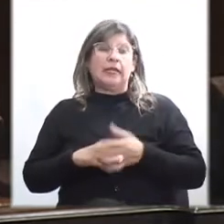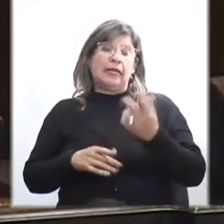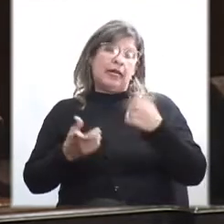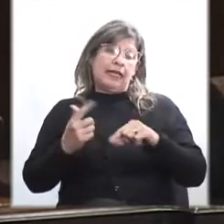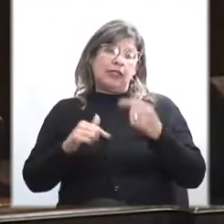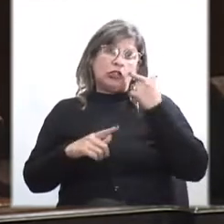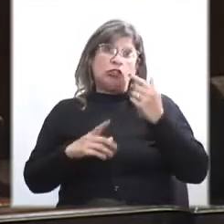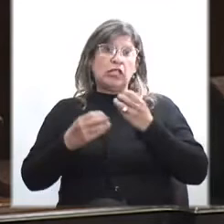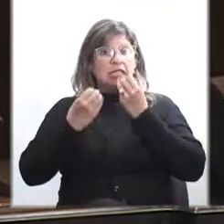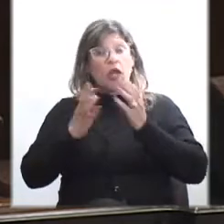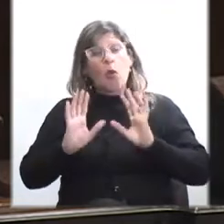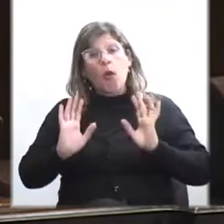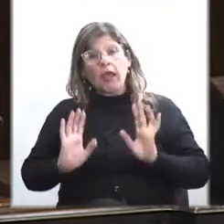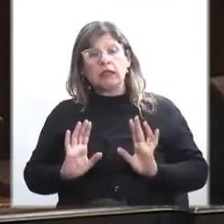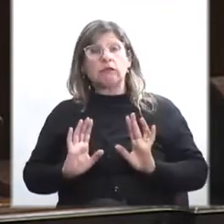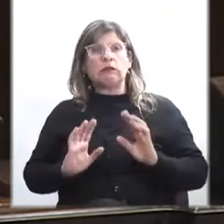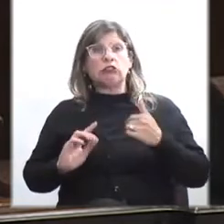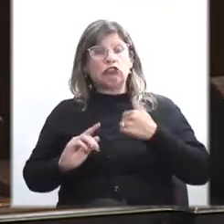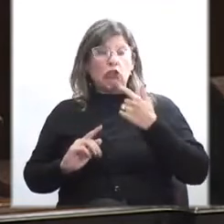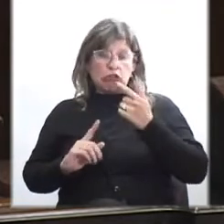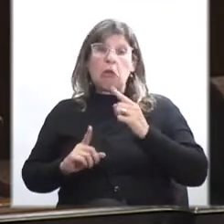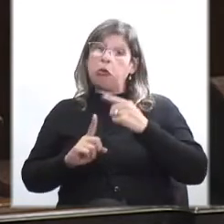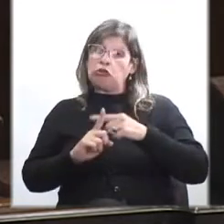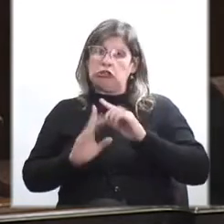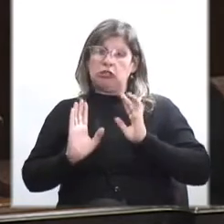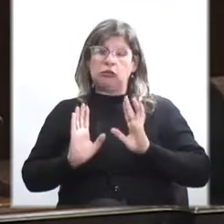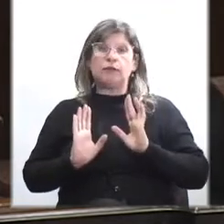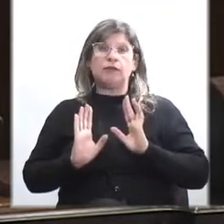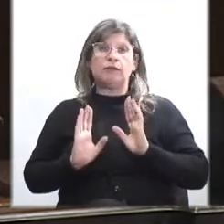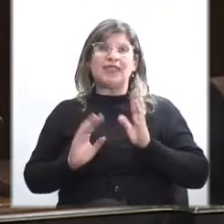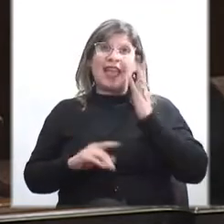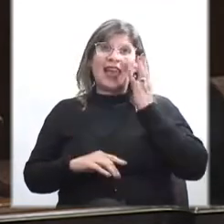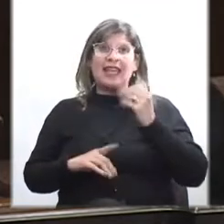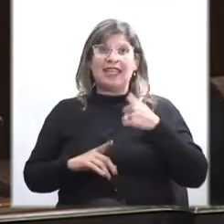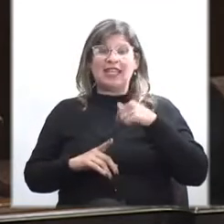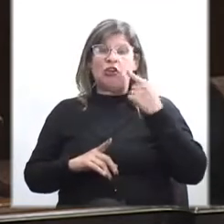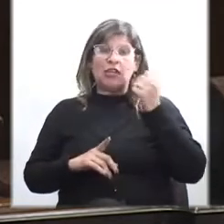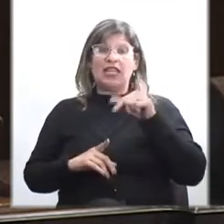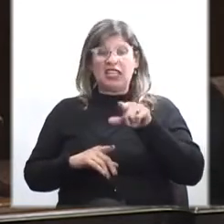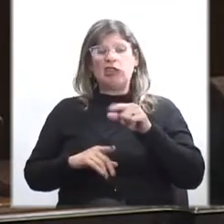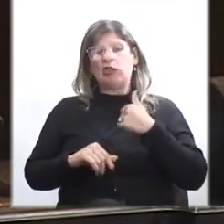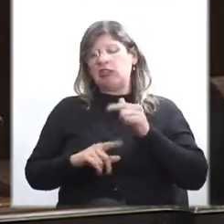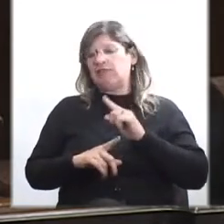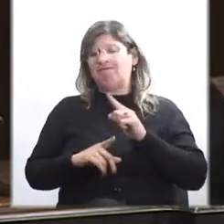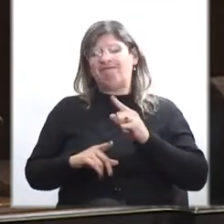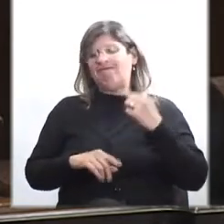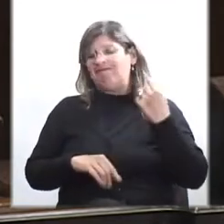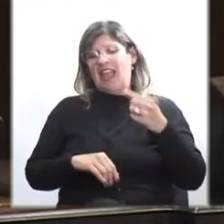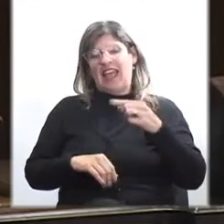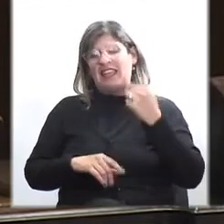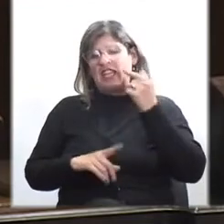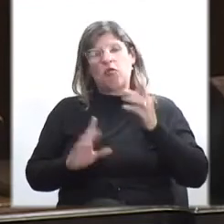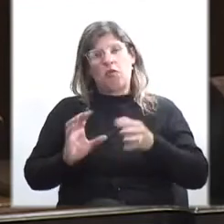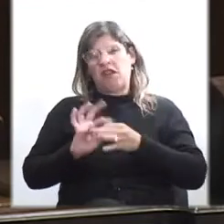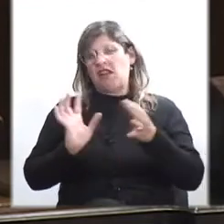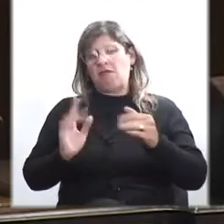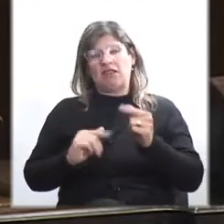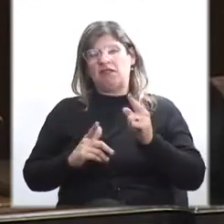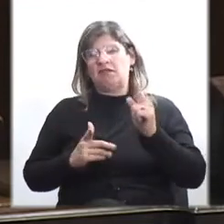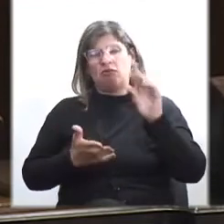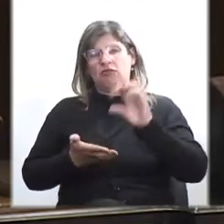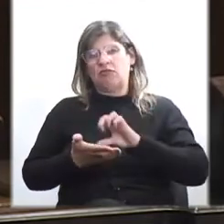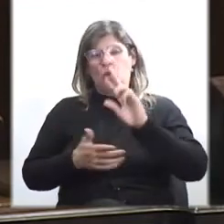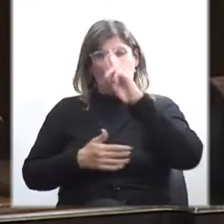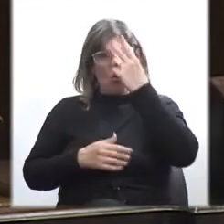Entonces, sería, bueno, sería, yo diría, muy positivo. Yo creo que es una mancha para la democracia uruguaya, para el Estado de Derecho,